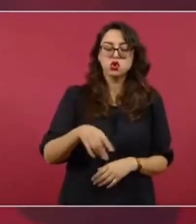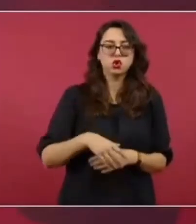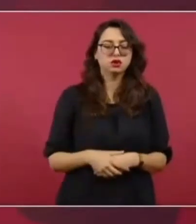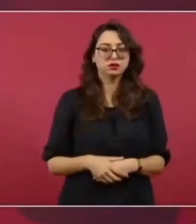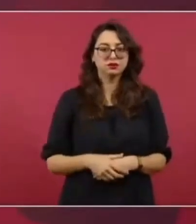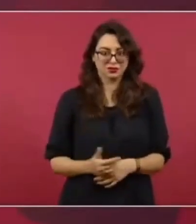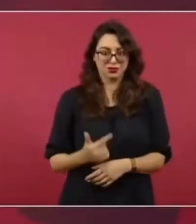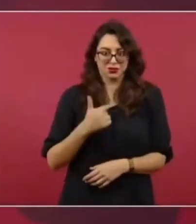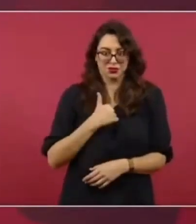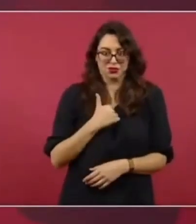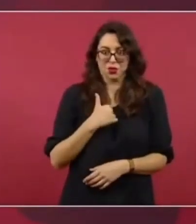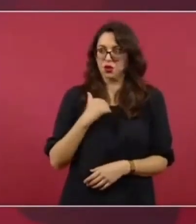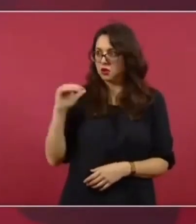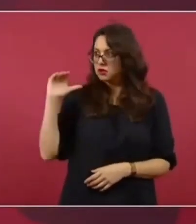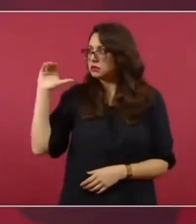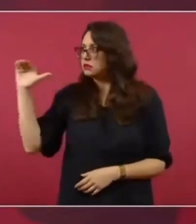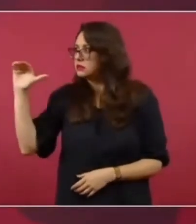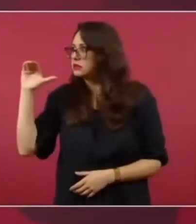Judicial